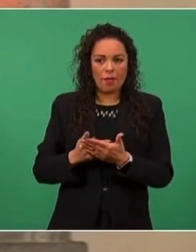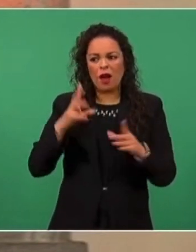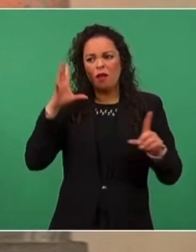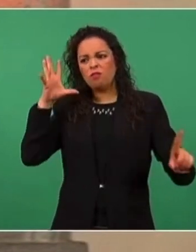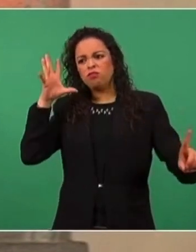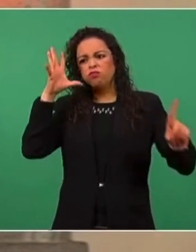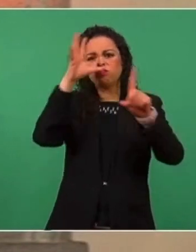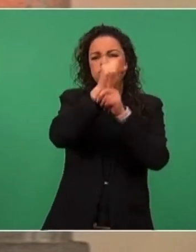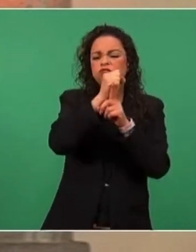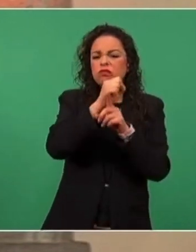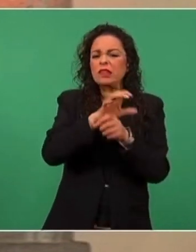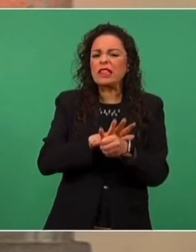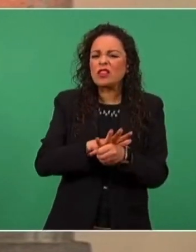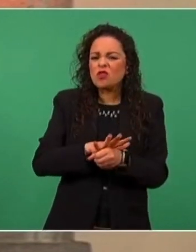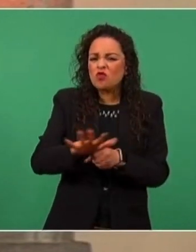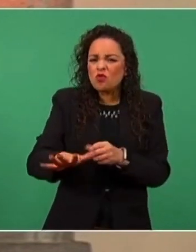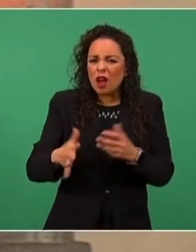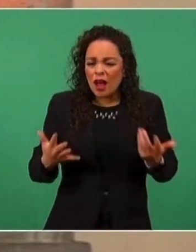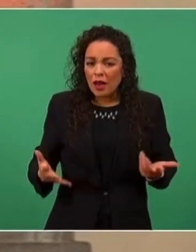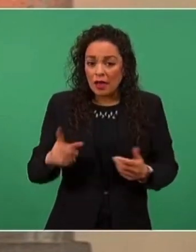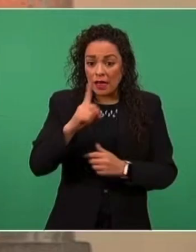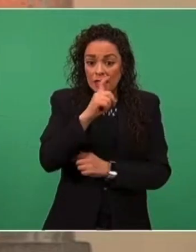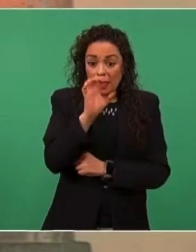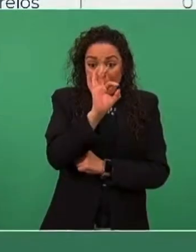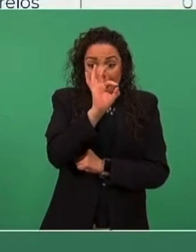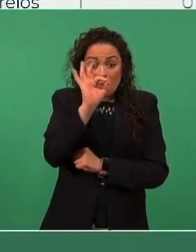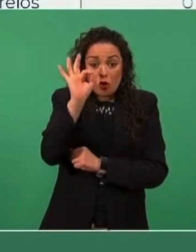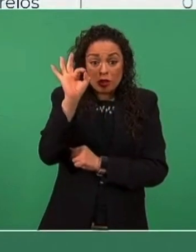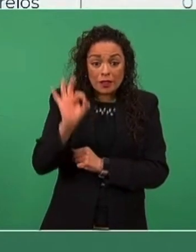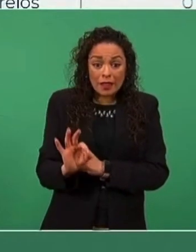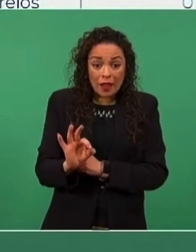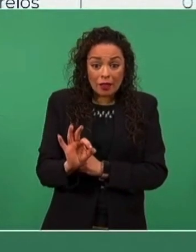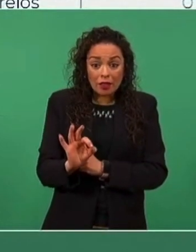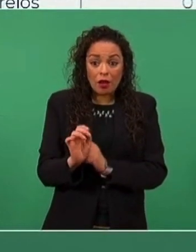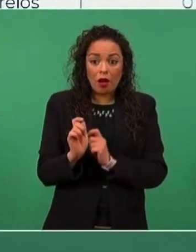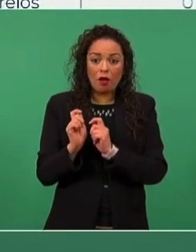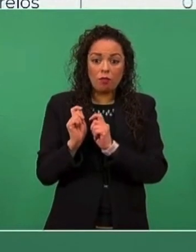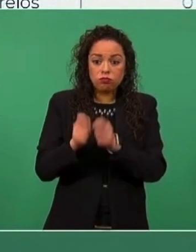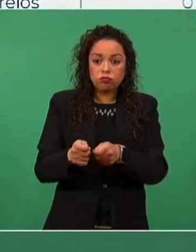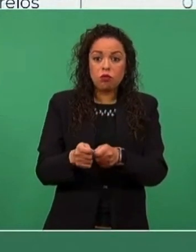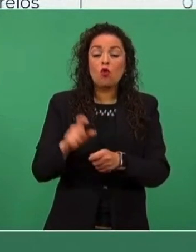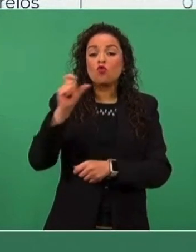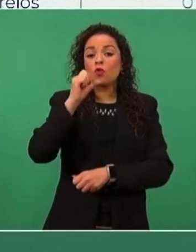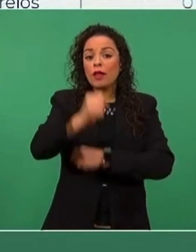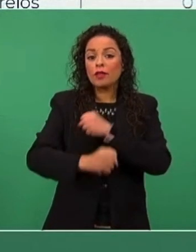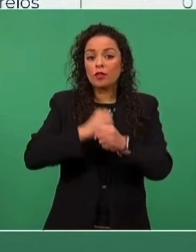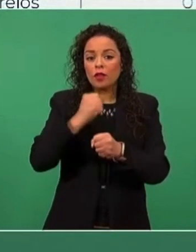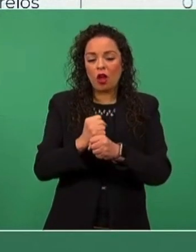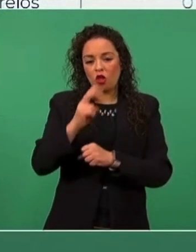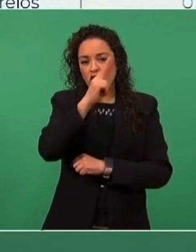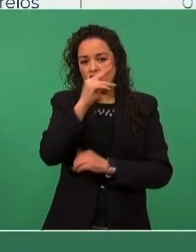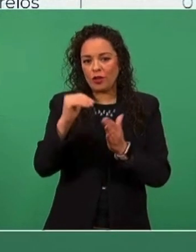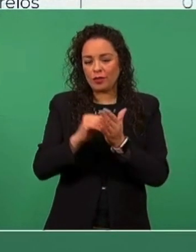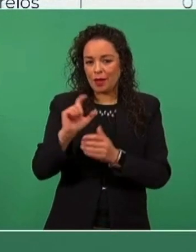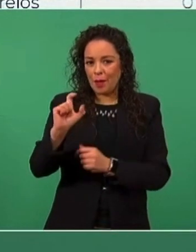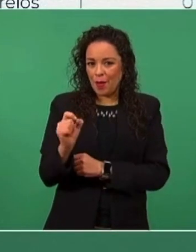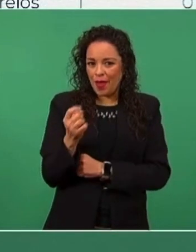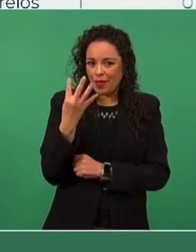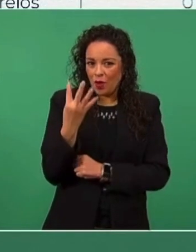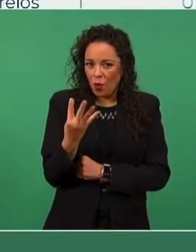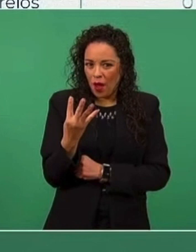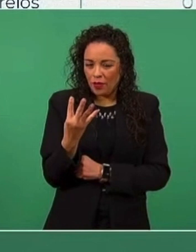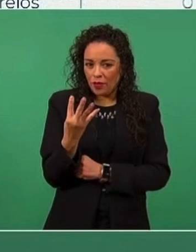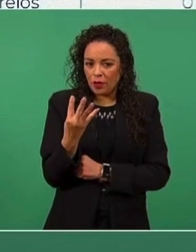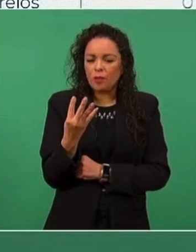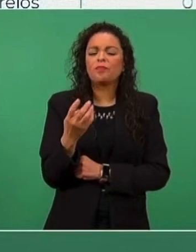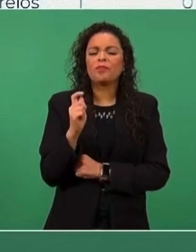que entregar el 100 por ciento del requerimiento de este programa para el 2024, nada más decirles que